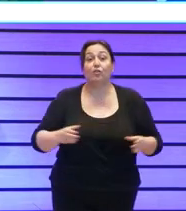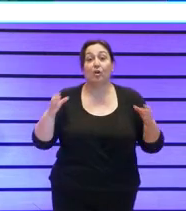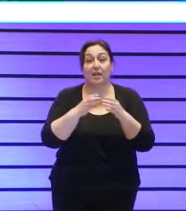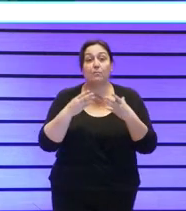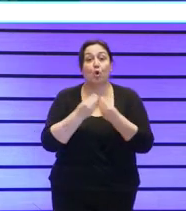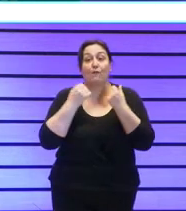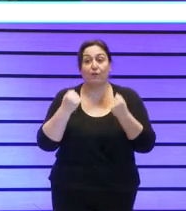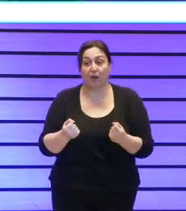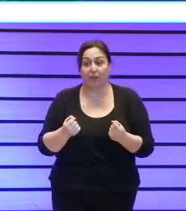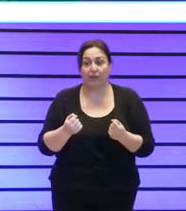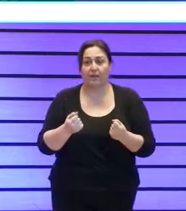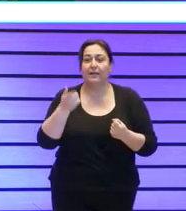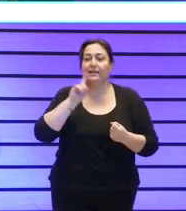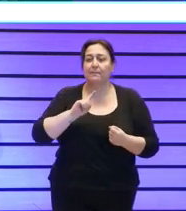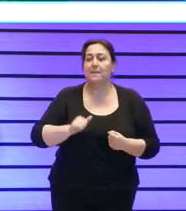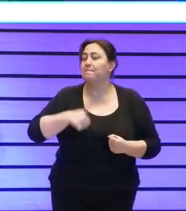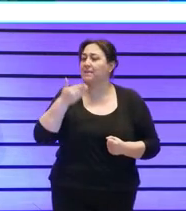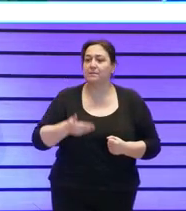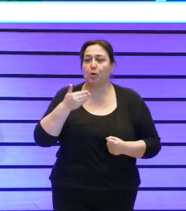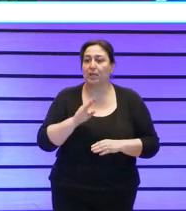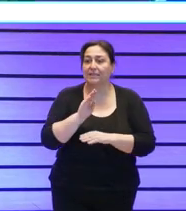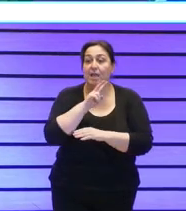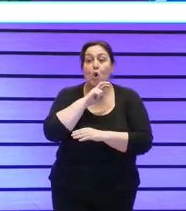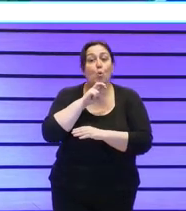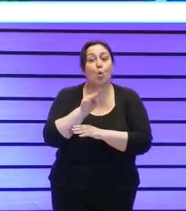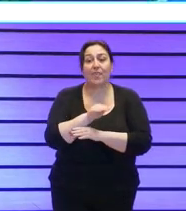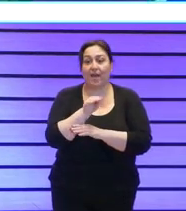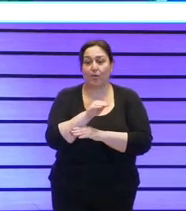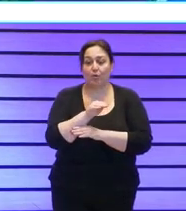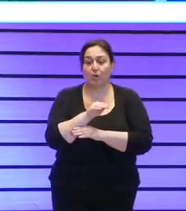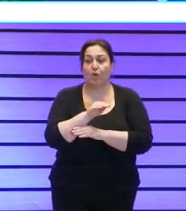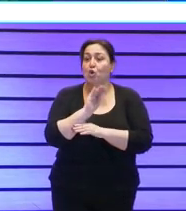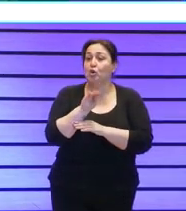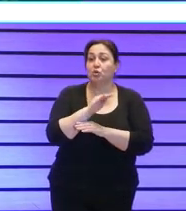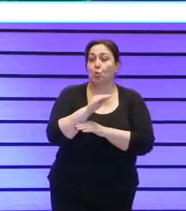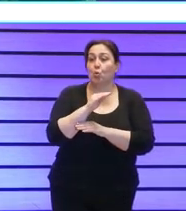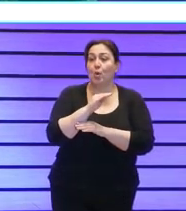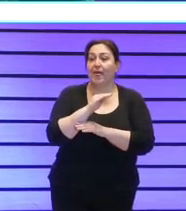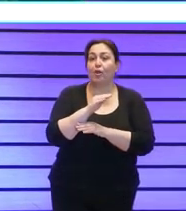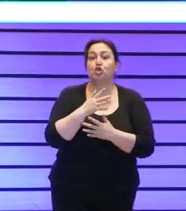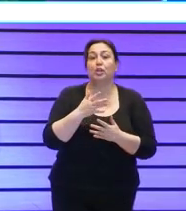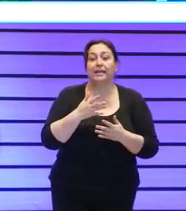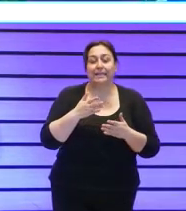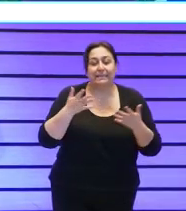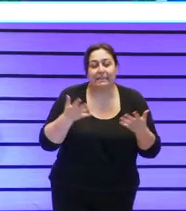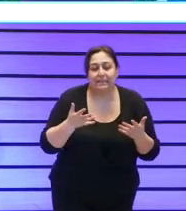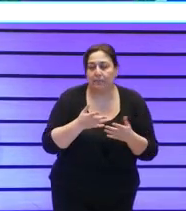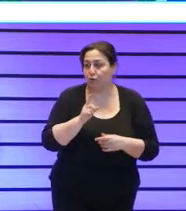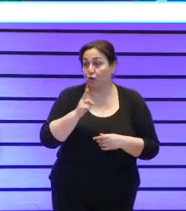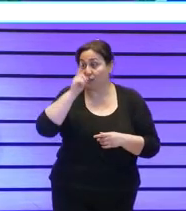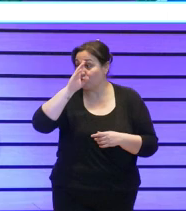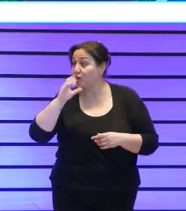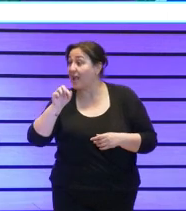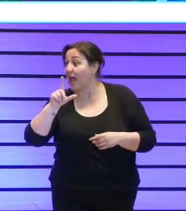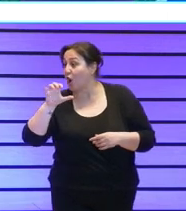pusimos en valor el cuidado que no sé si son cuidados intensivos si está Carlos por aquí pero sí que os puedo asegurar que eran